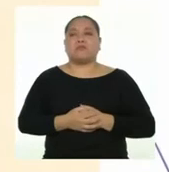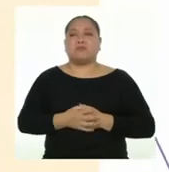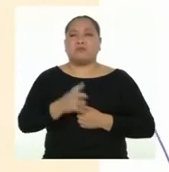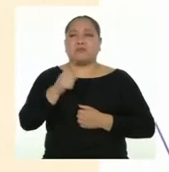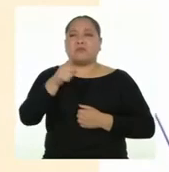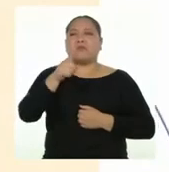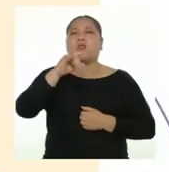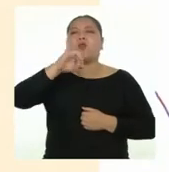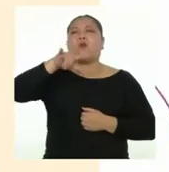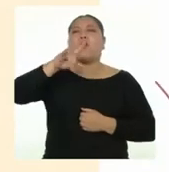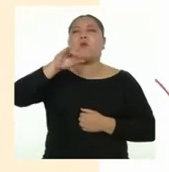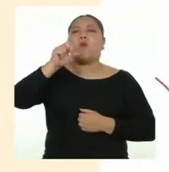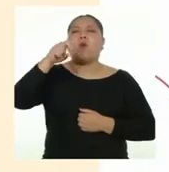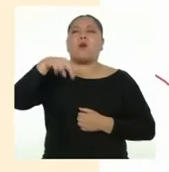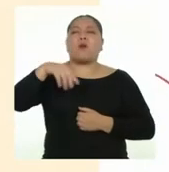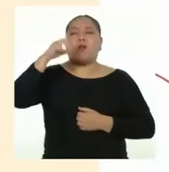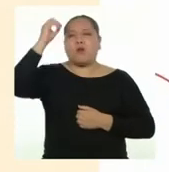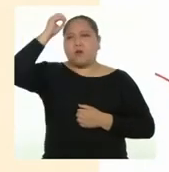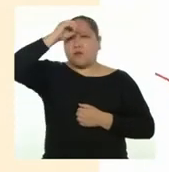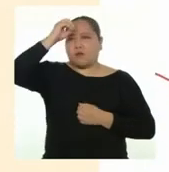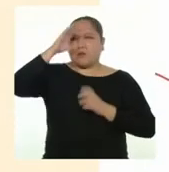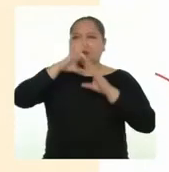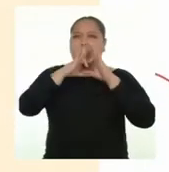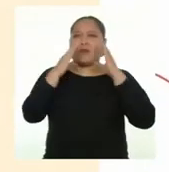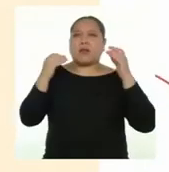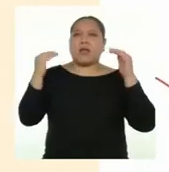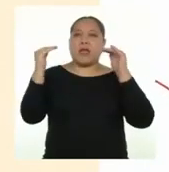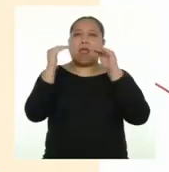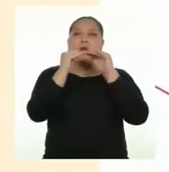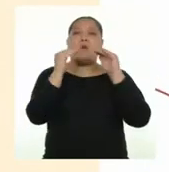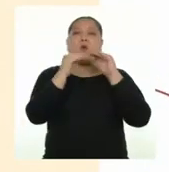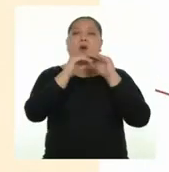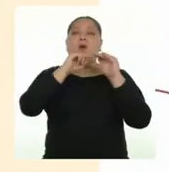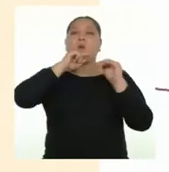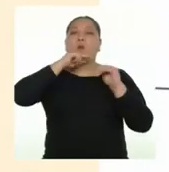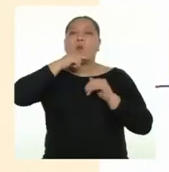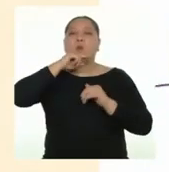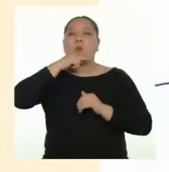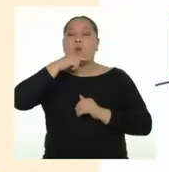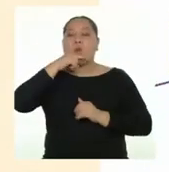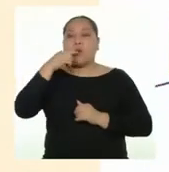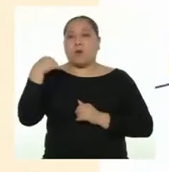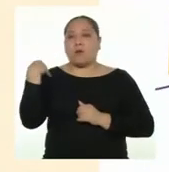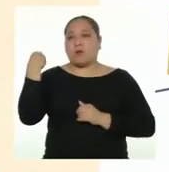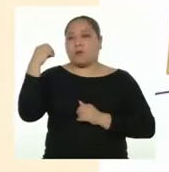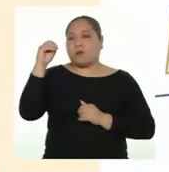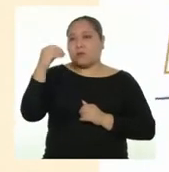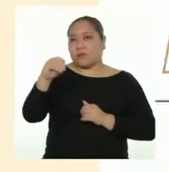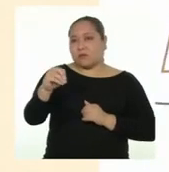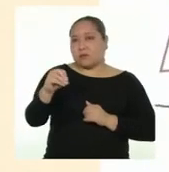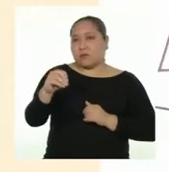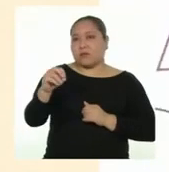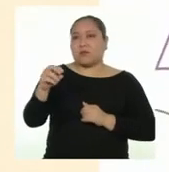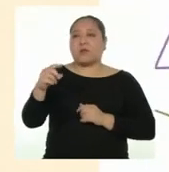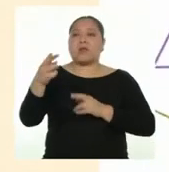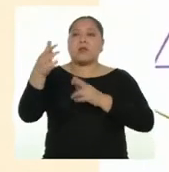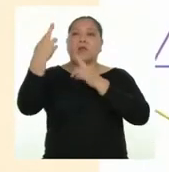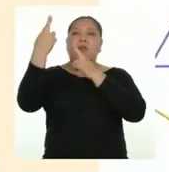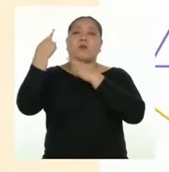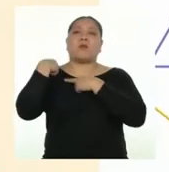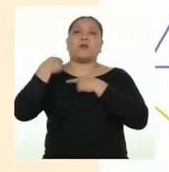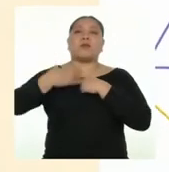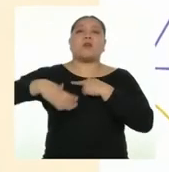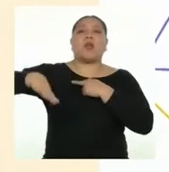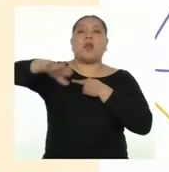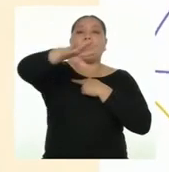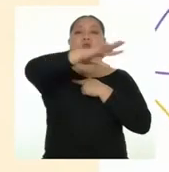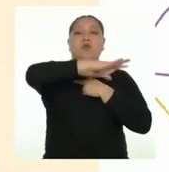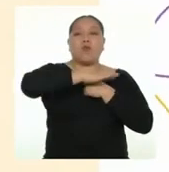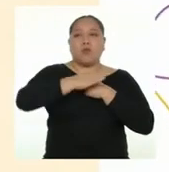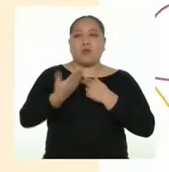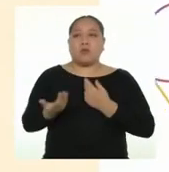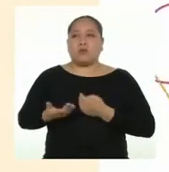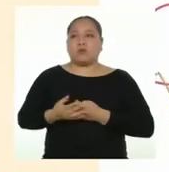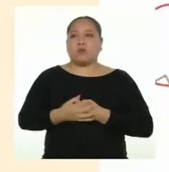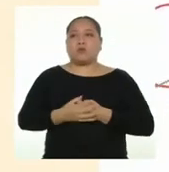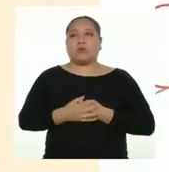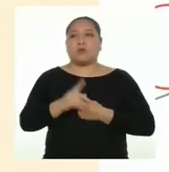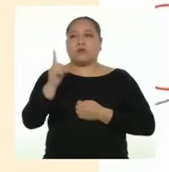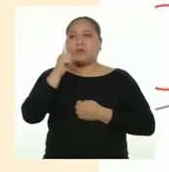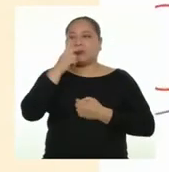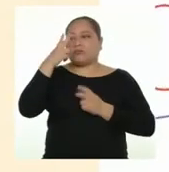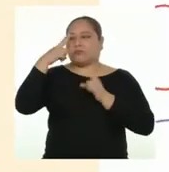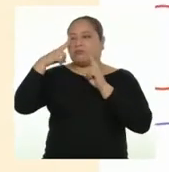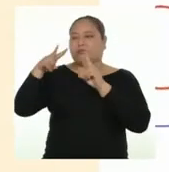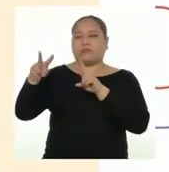¿Y tú, Juan? ¿Qué opinas sobre la frase, la igualdad de las niñas y los adolescentes es responsabilidad de todas y todos?